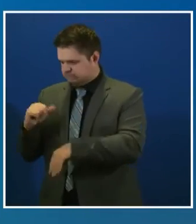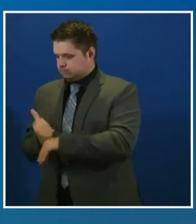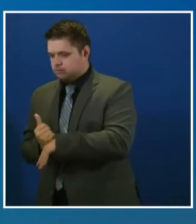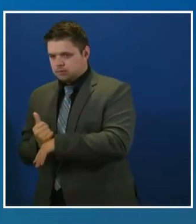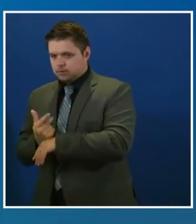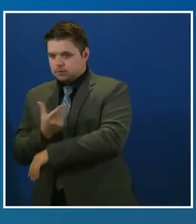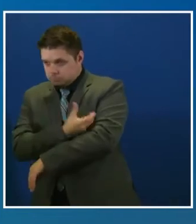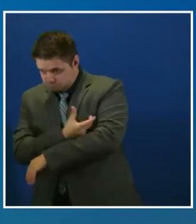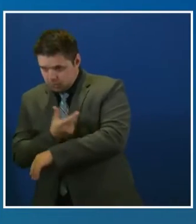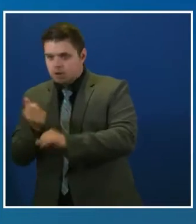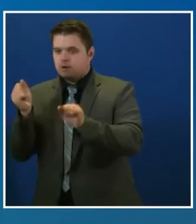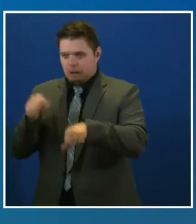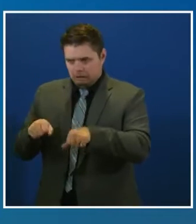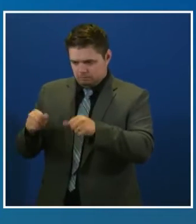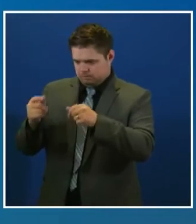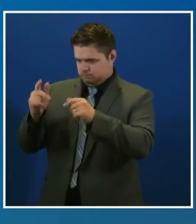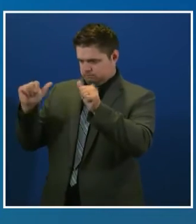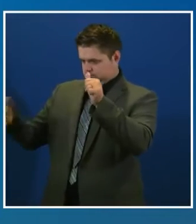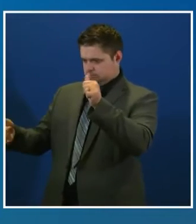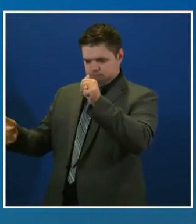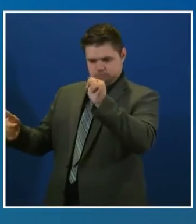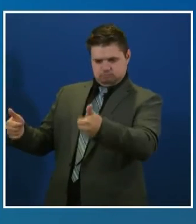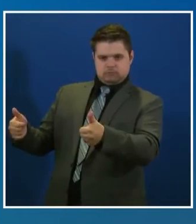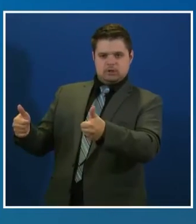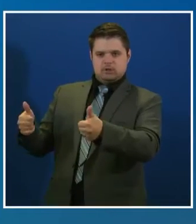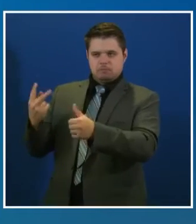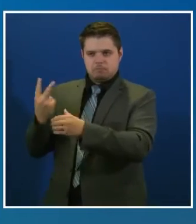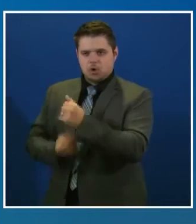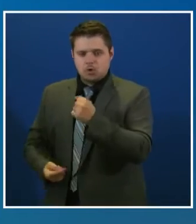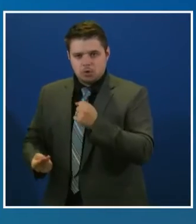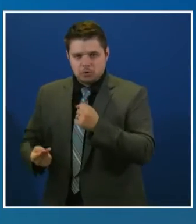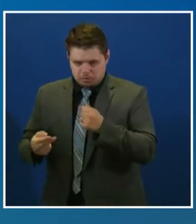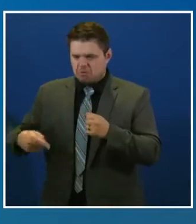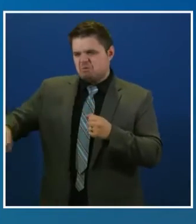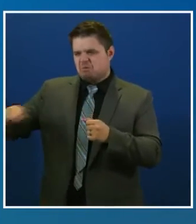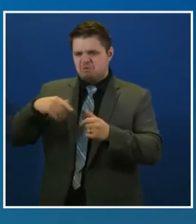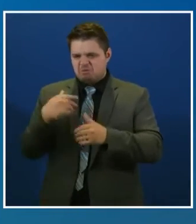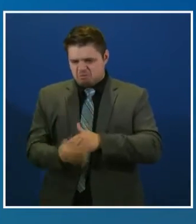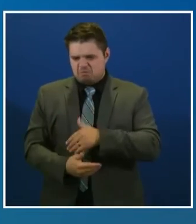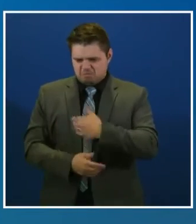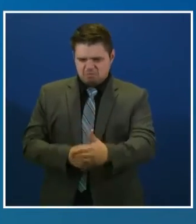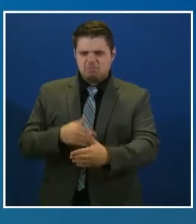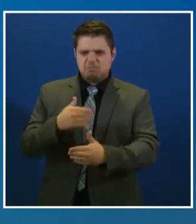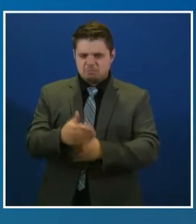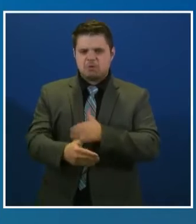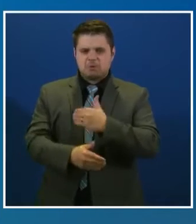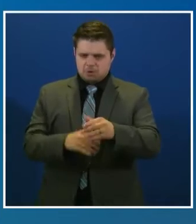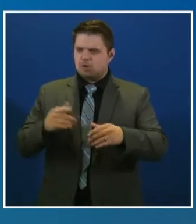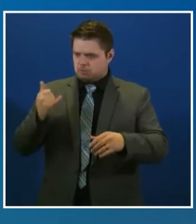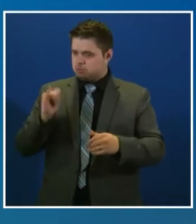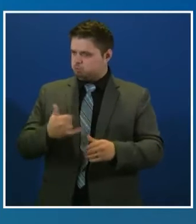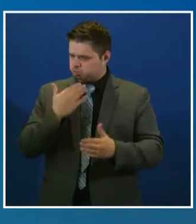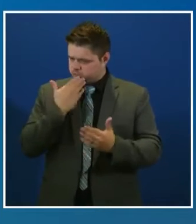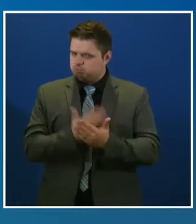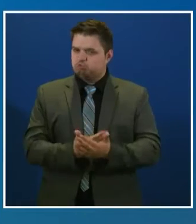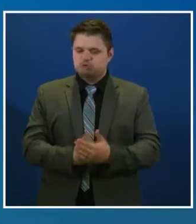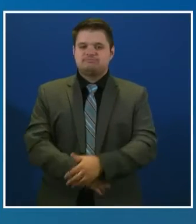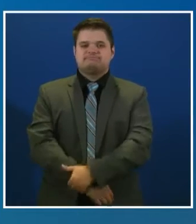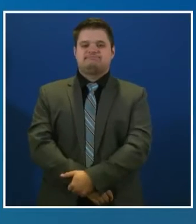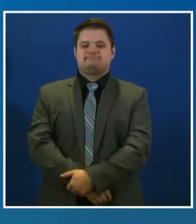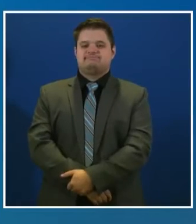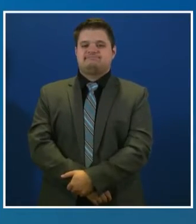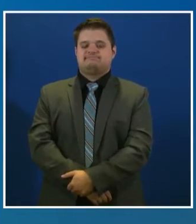funcionando en el Tower Mall. Se ha reorganizado la disposición para ofrecer ambos servicios en lados opuestos del